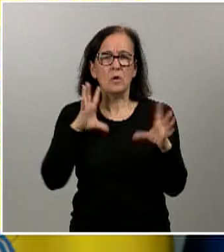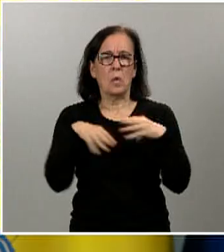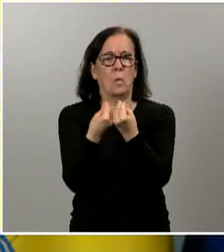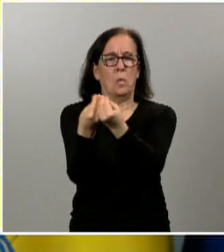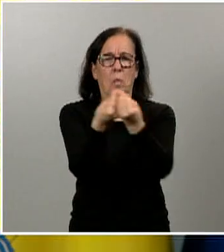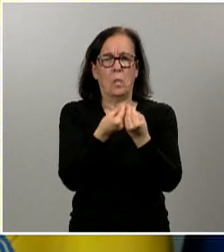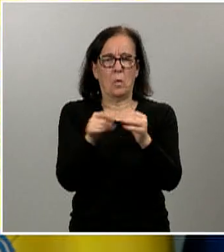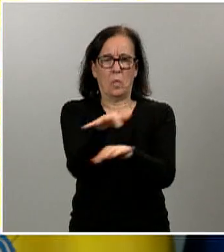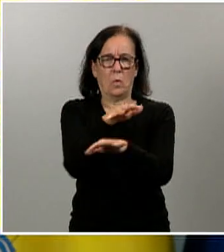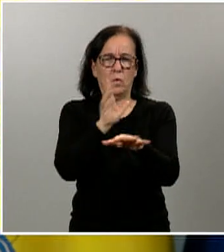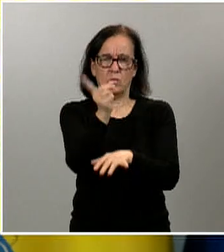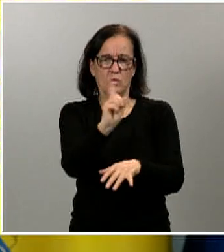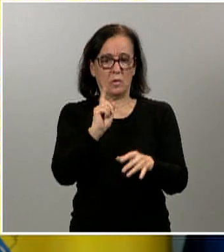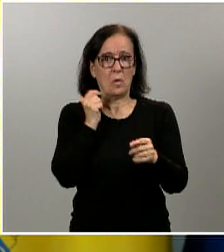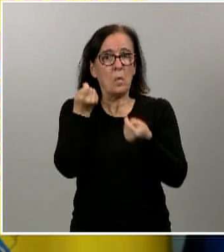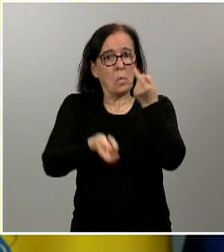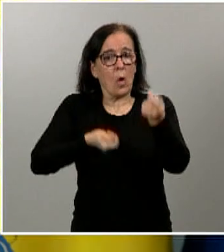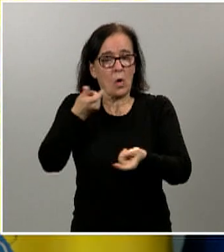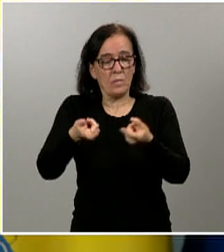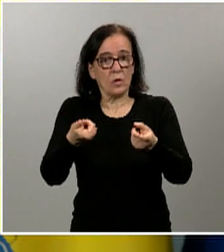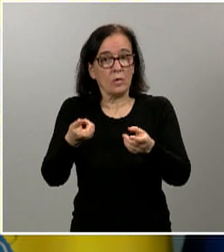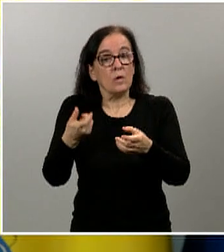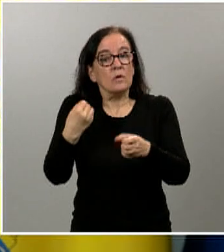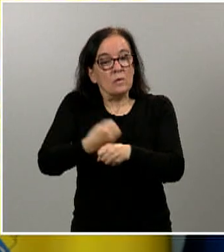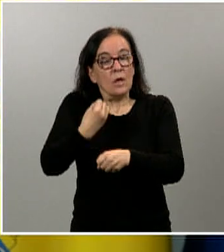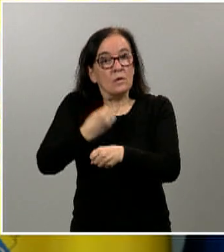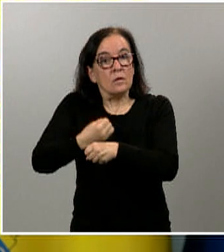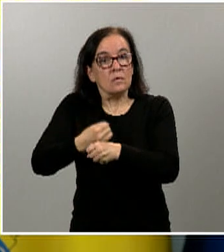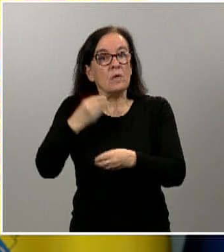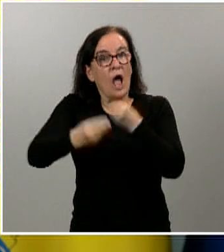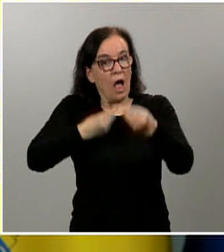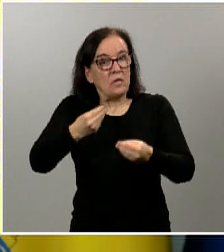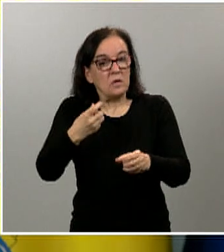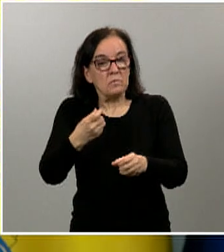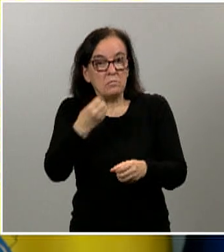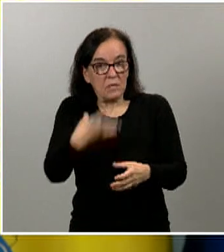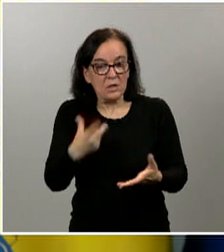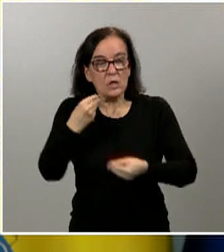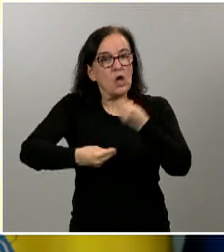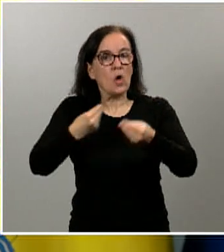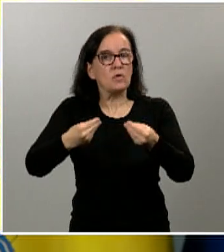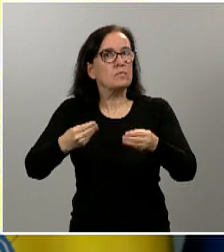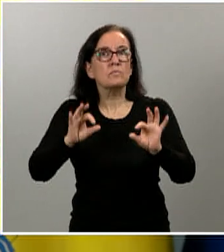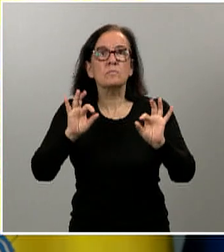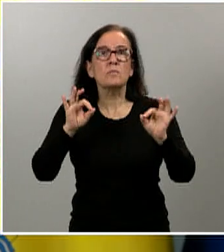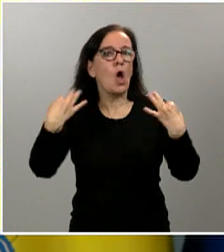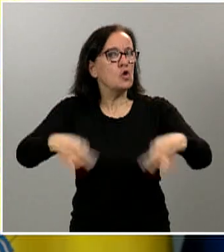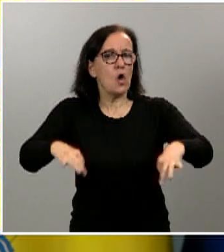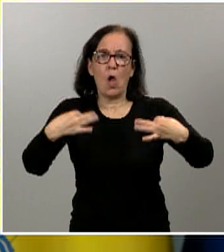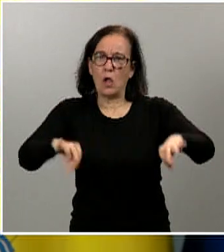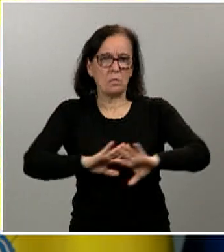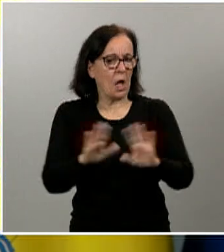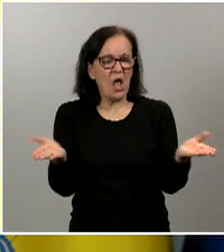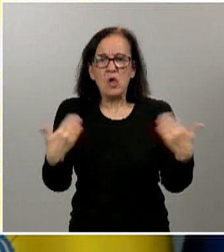progresiva a la actividad laboral ha facilitado esta actuación y se ha producido con total y absoluta normalidad. No ha habido